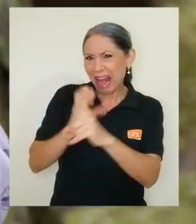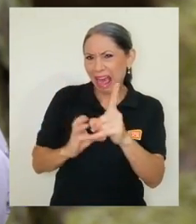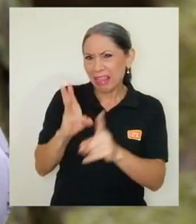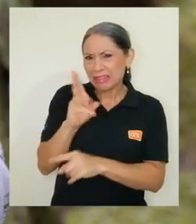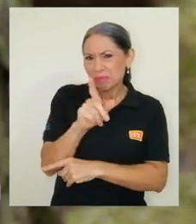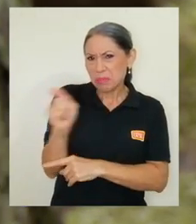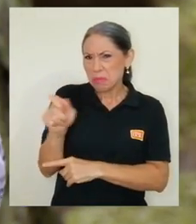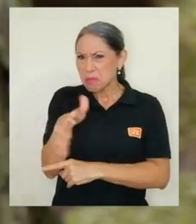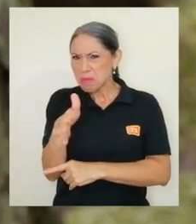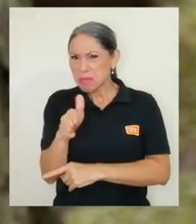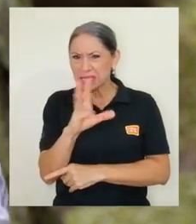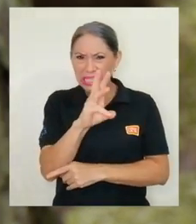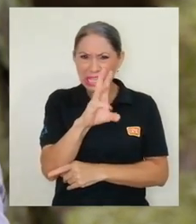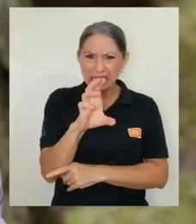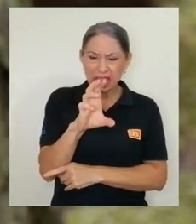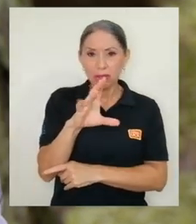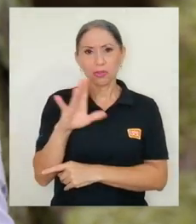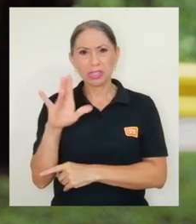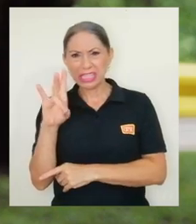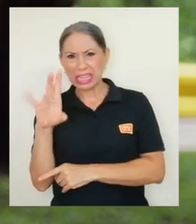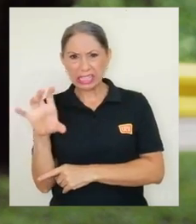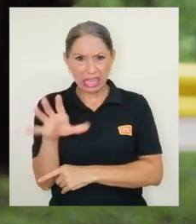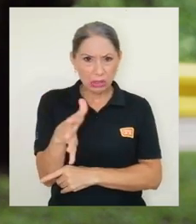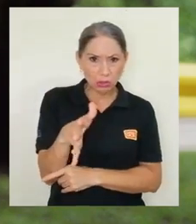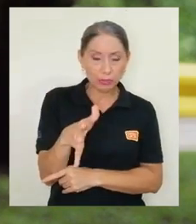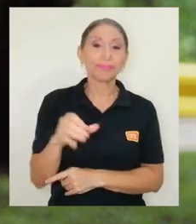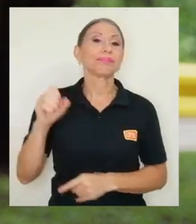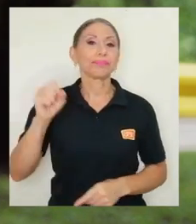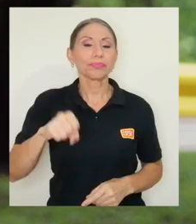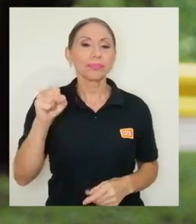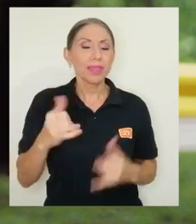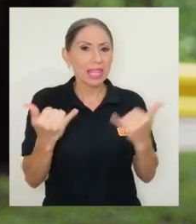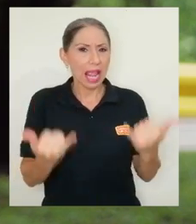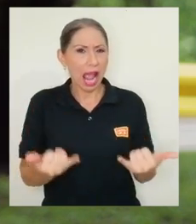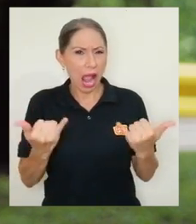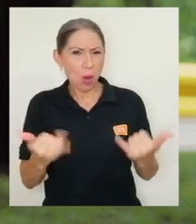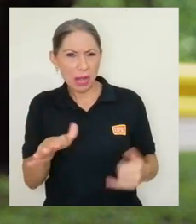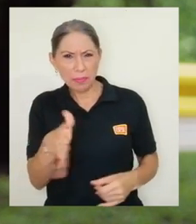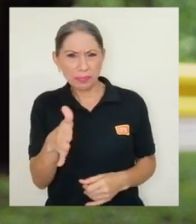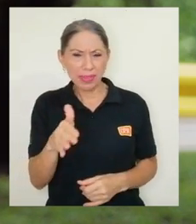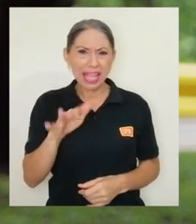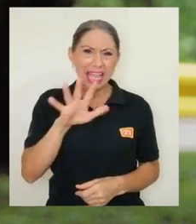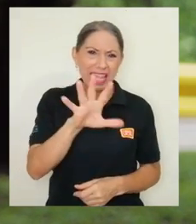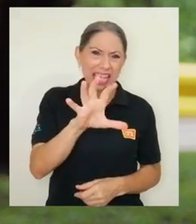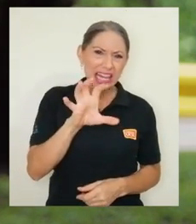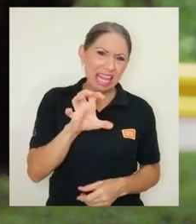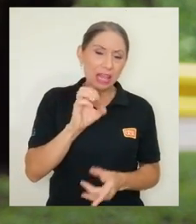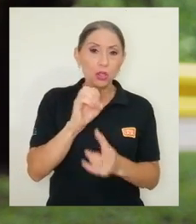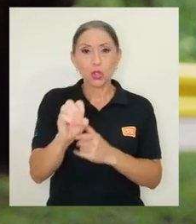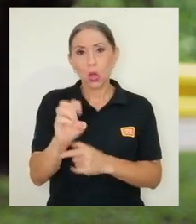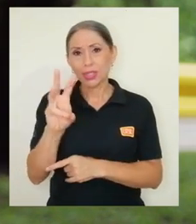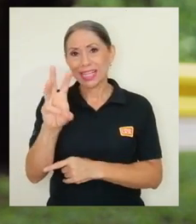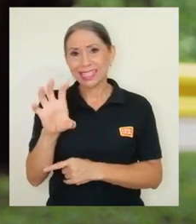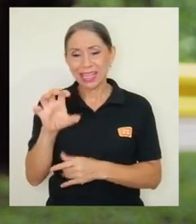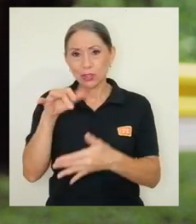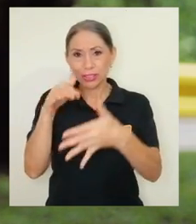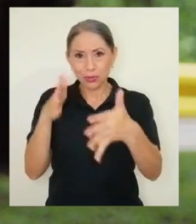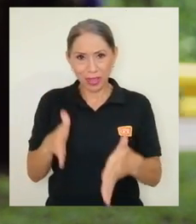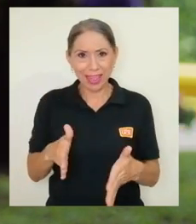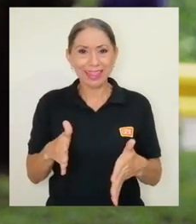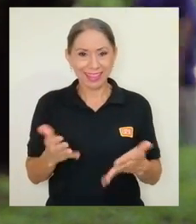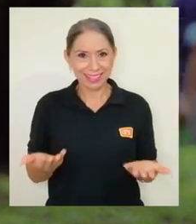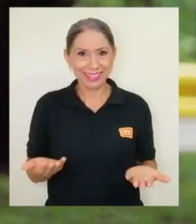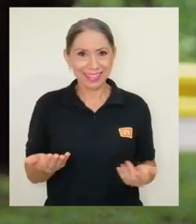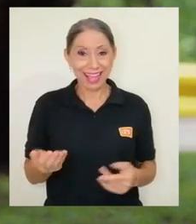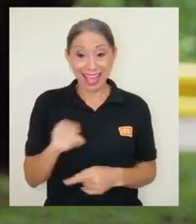ronda entre los 600 y los 700, ¿no? Sí, andamos ahora como entre 500 y 600 estudiantes, que le